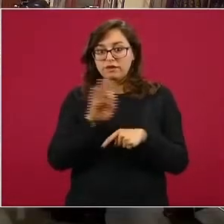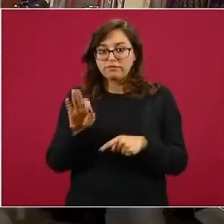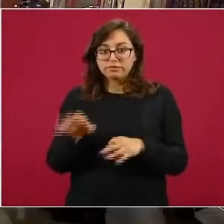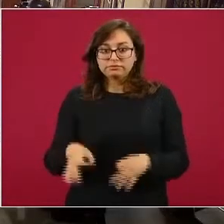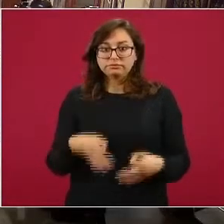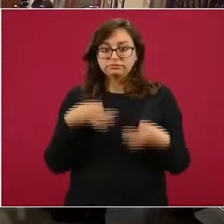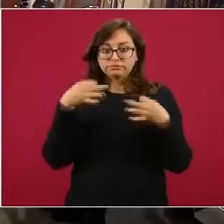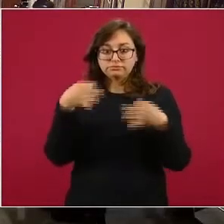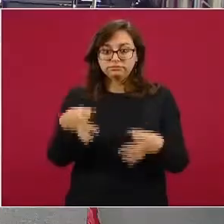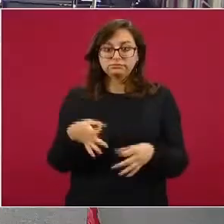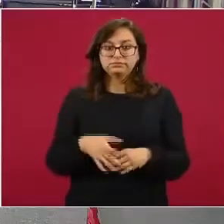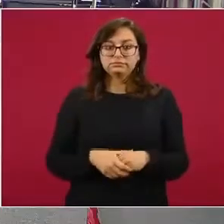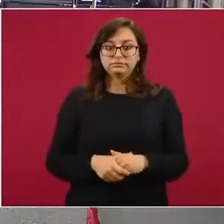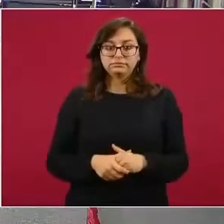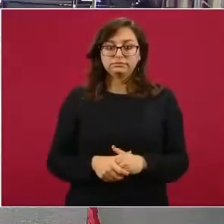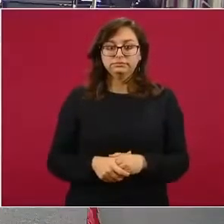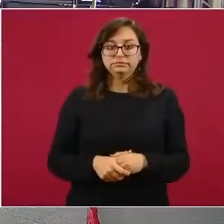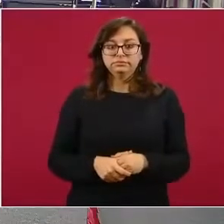Correcto. Muchas gracias.